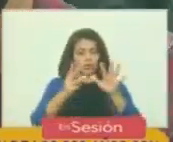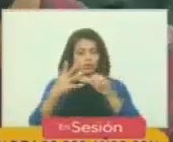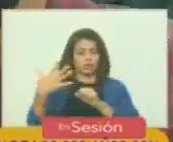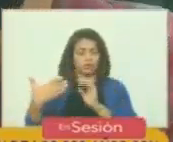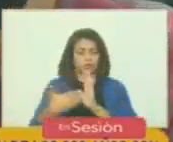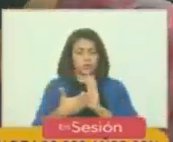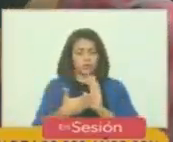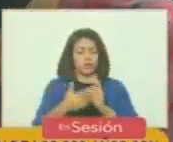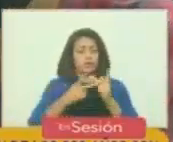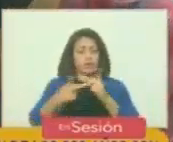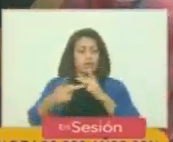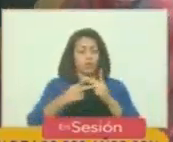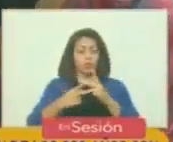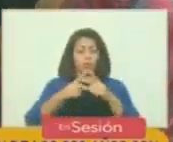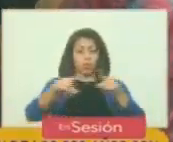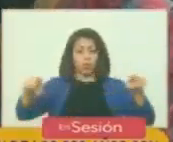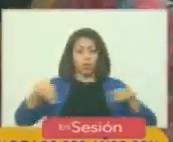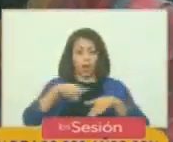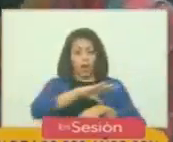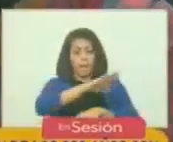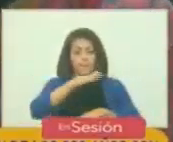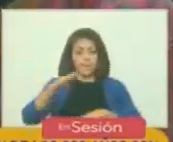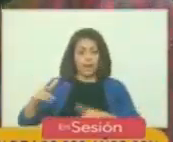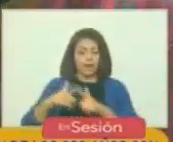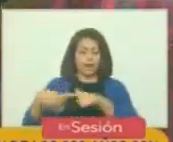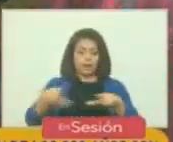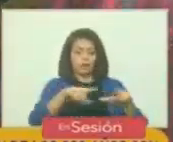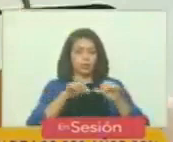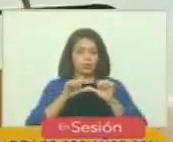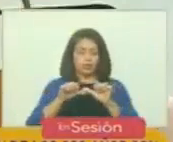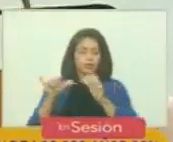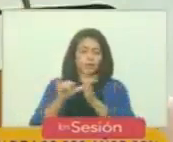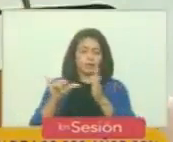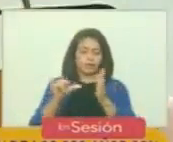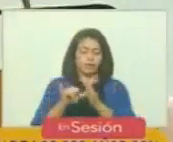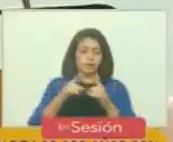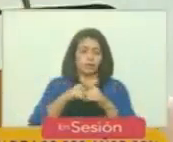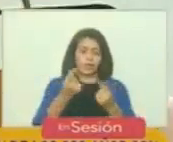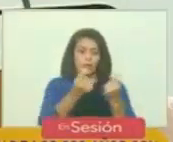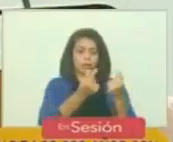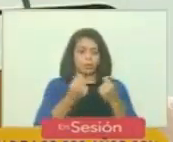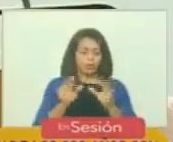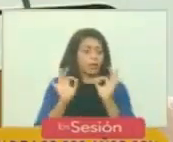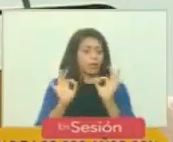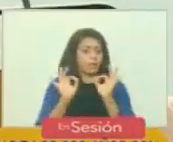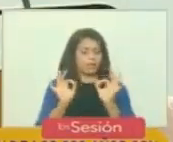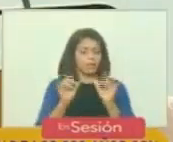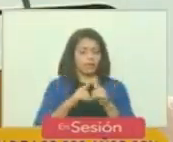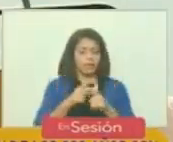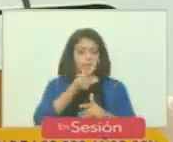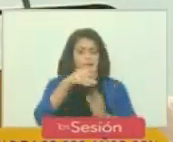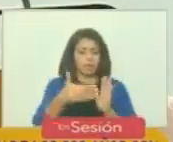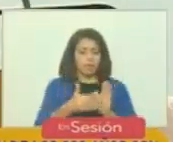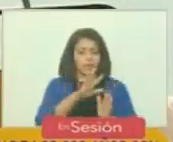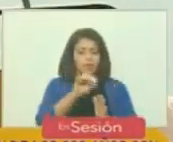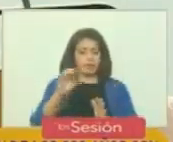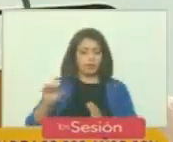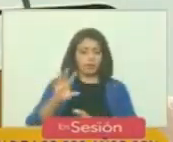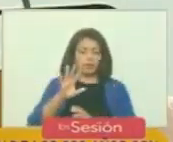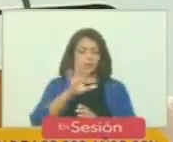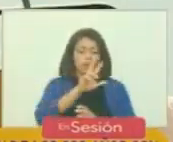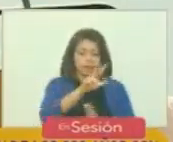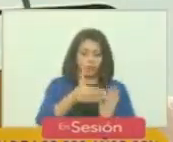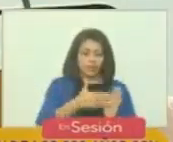mil kilómetros cuadrados de mar territorial zona contigua y zona económica exclusiva de los 3 mil 540